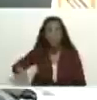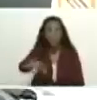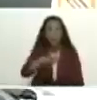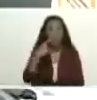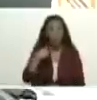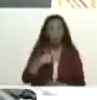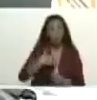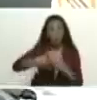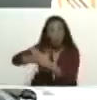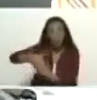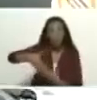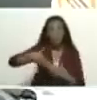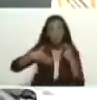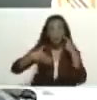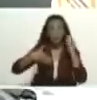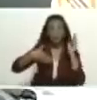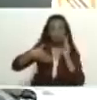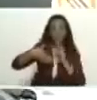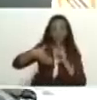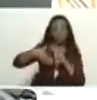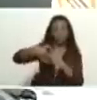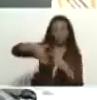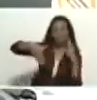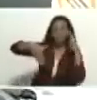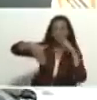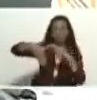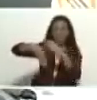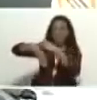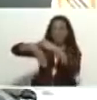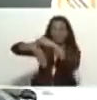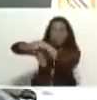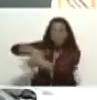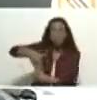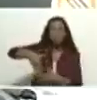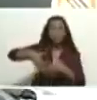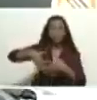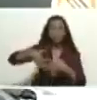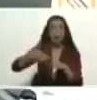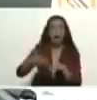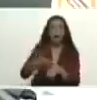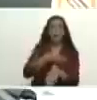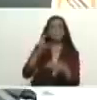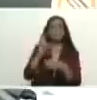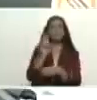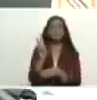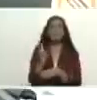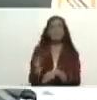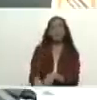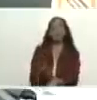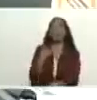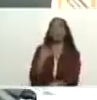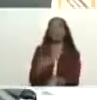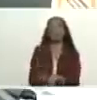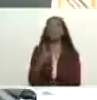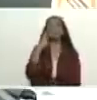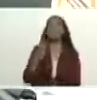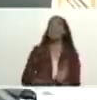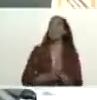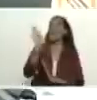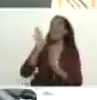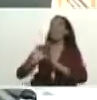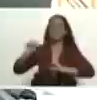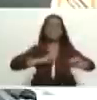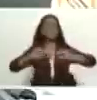de nuestra América nosotros no podemos quedarnos atrás rezagados viendo como el mundo se